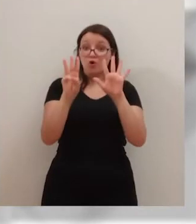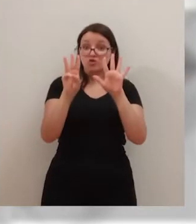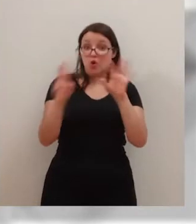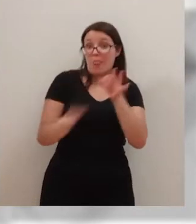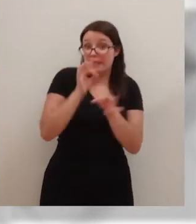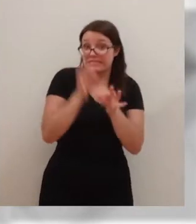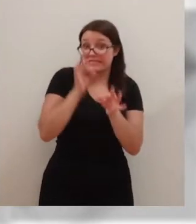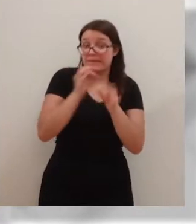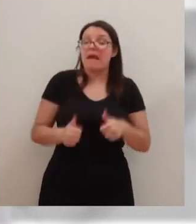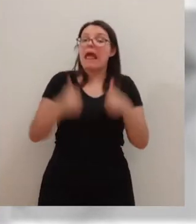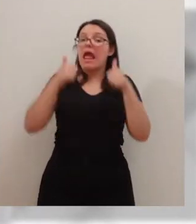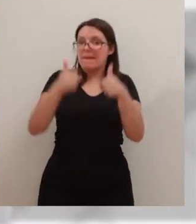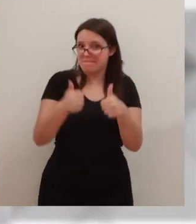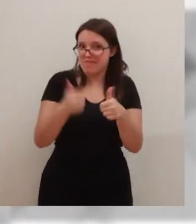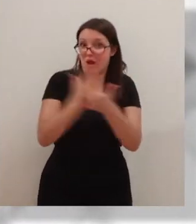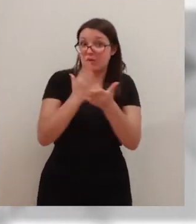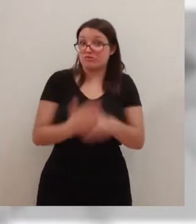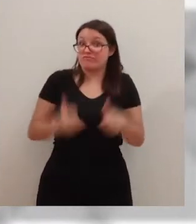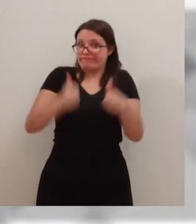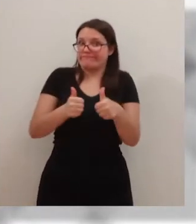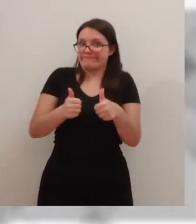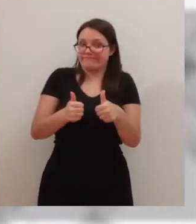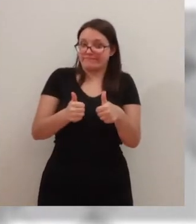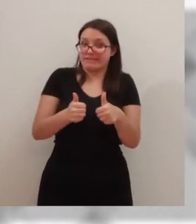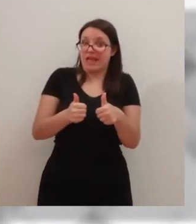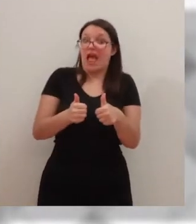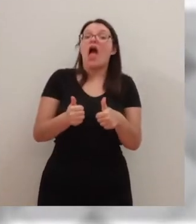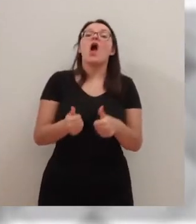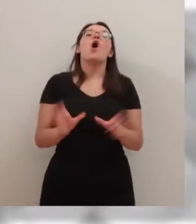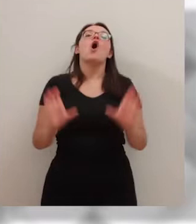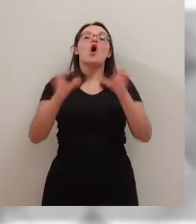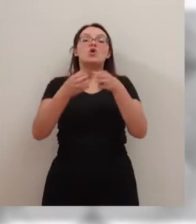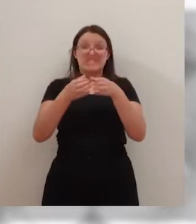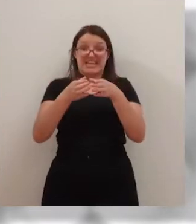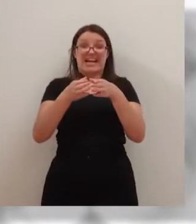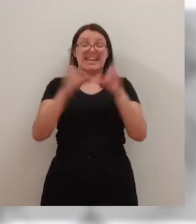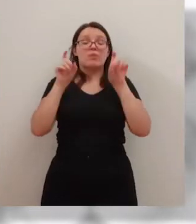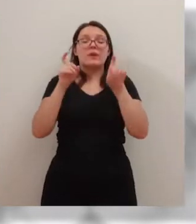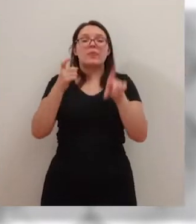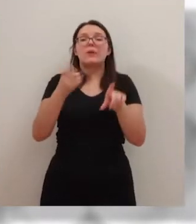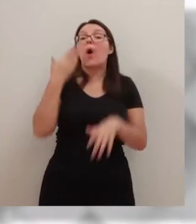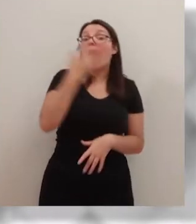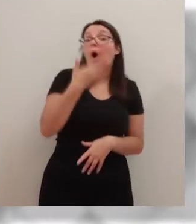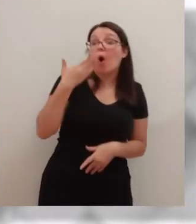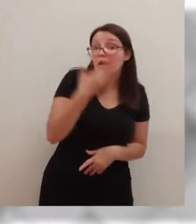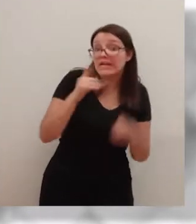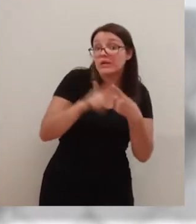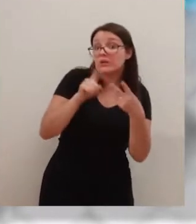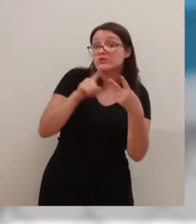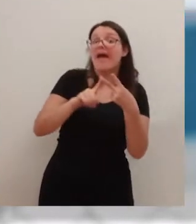8 de septiembre, la consejería, los colegios,